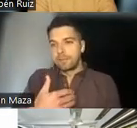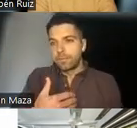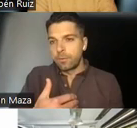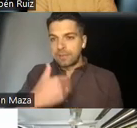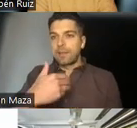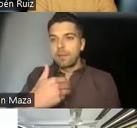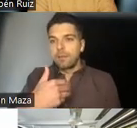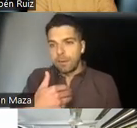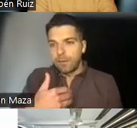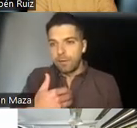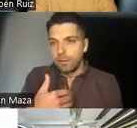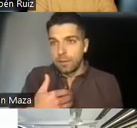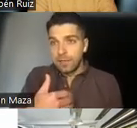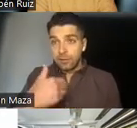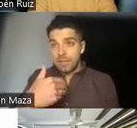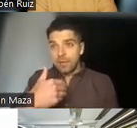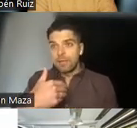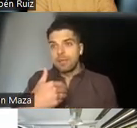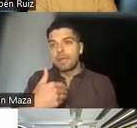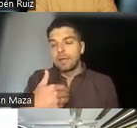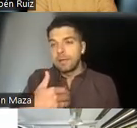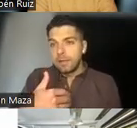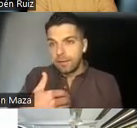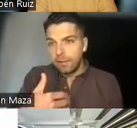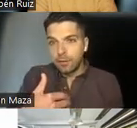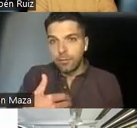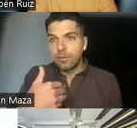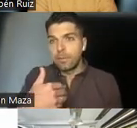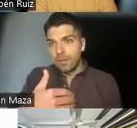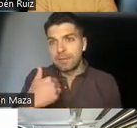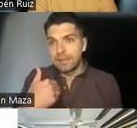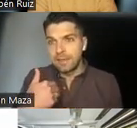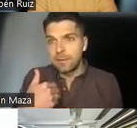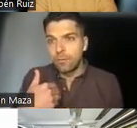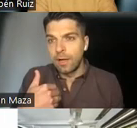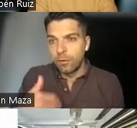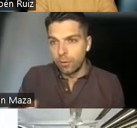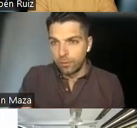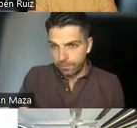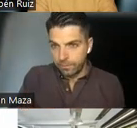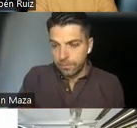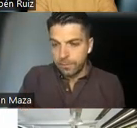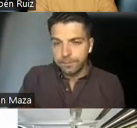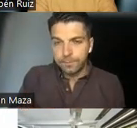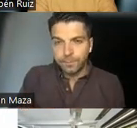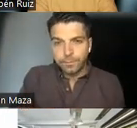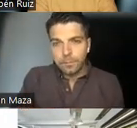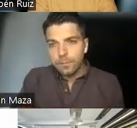molesta, porque está haciendo una percepción. Y eso ya nos indica, en cierto modo, si el paciente te está simulando o no.